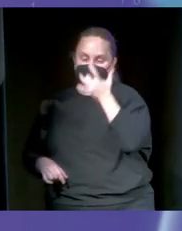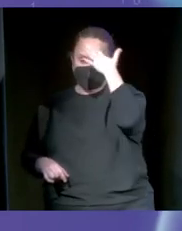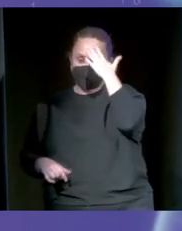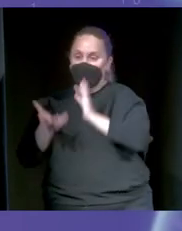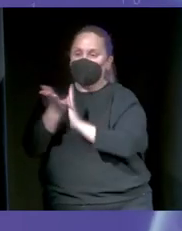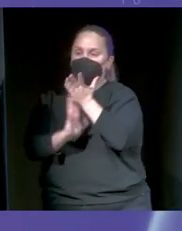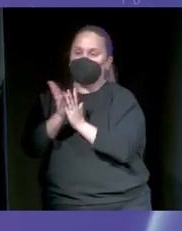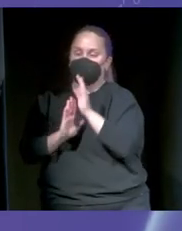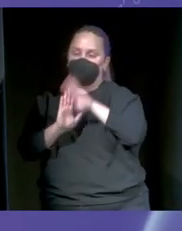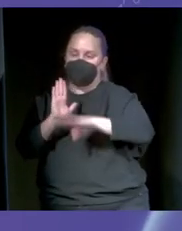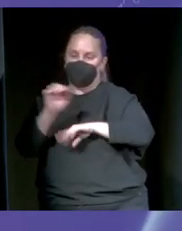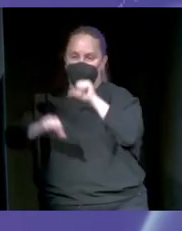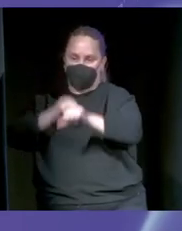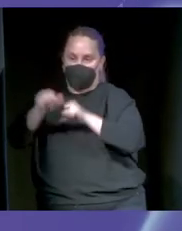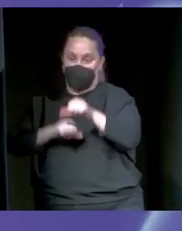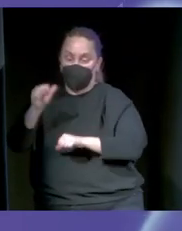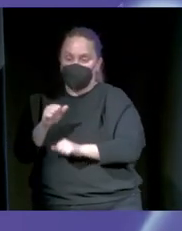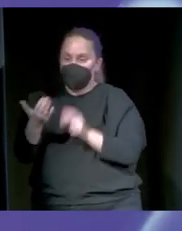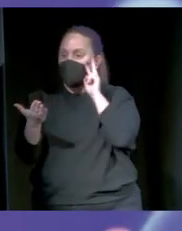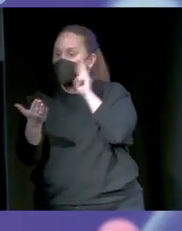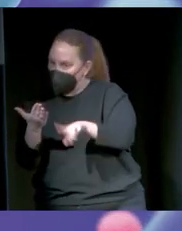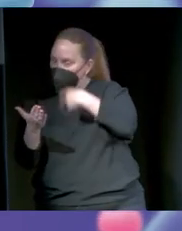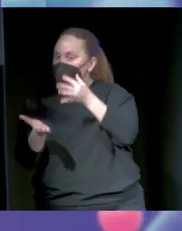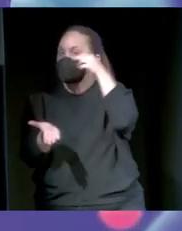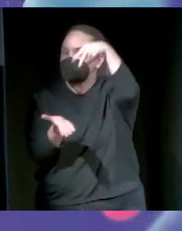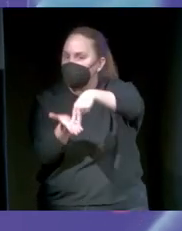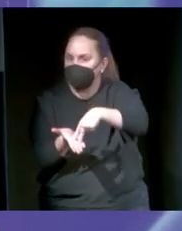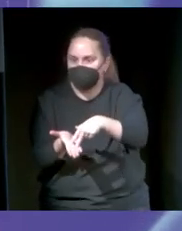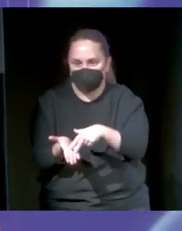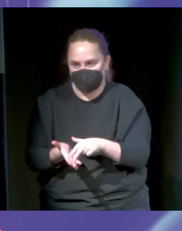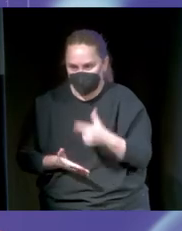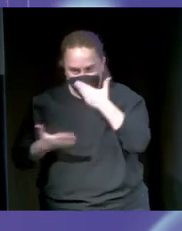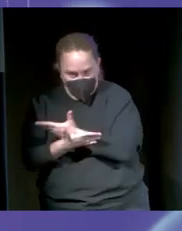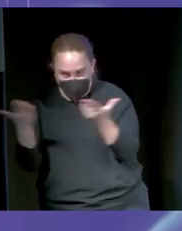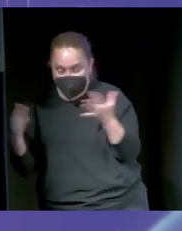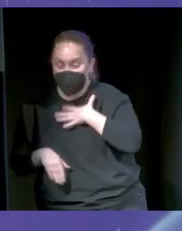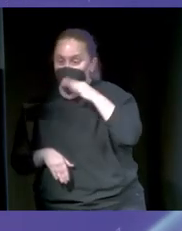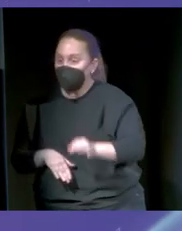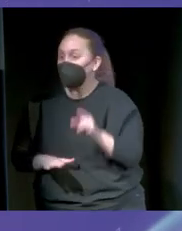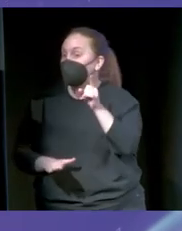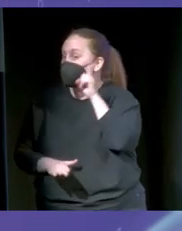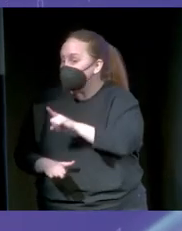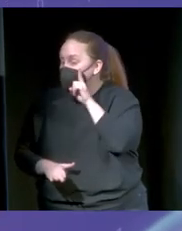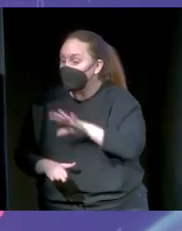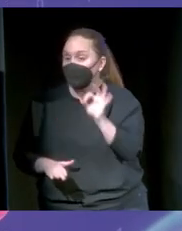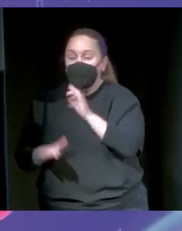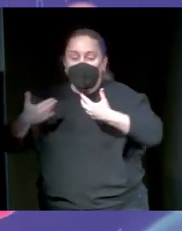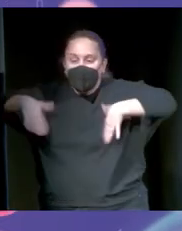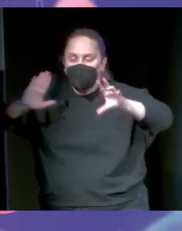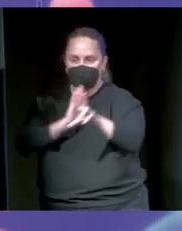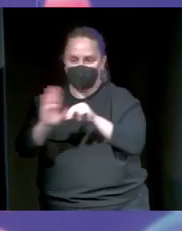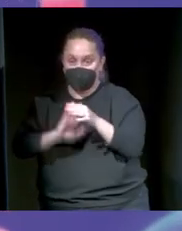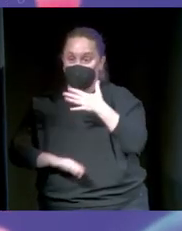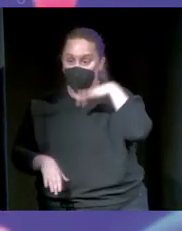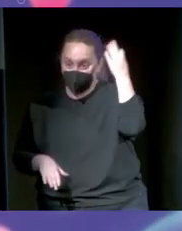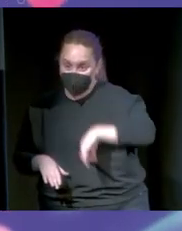Porque puede haber sido creada por una inteligencia artificial. Ni siquiera aunque veáis un vídeo. ¿Vale? Porque puede haber sido un deepfake. Y ahora mismo un